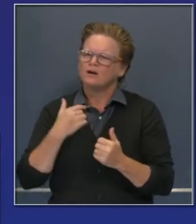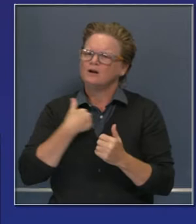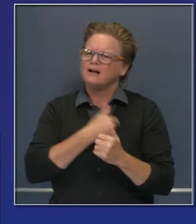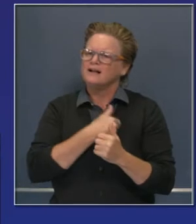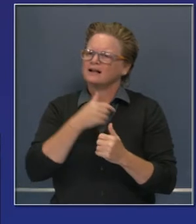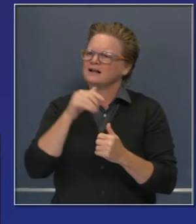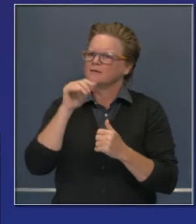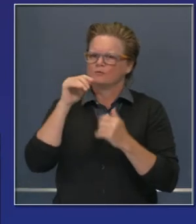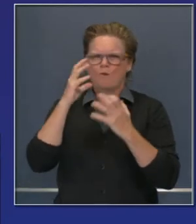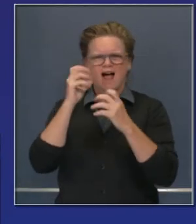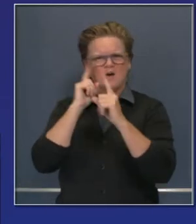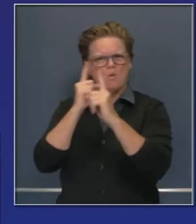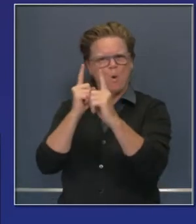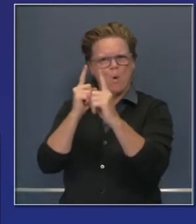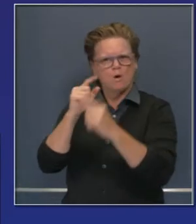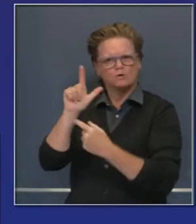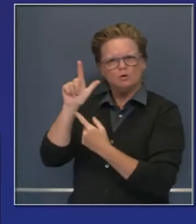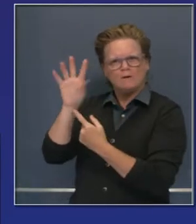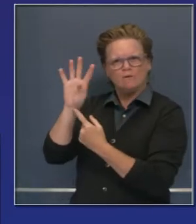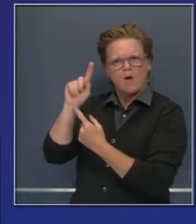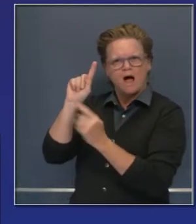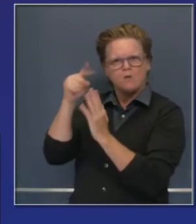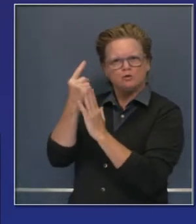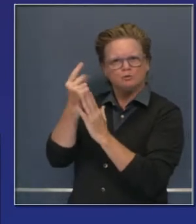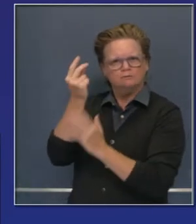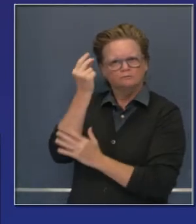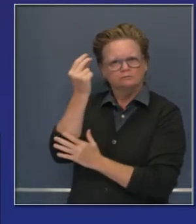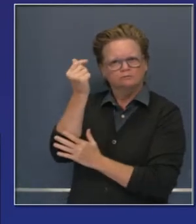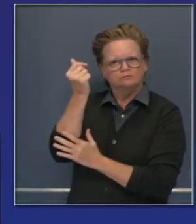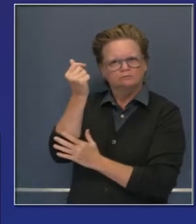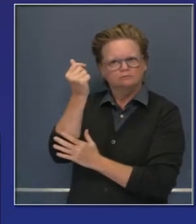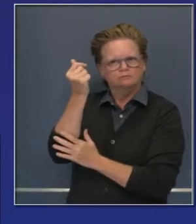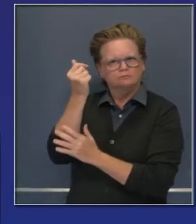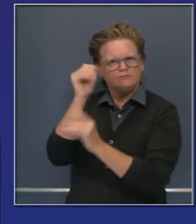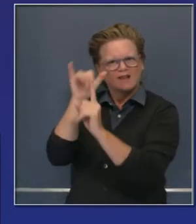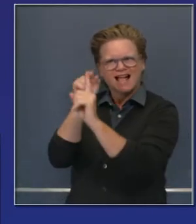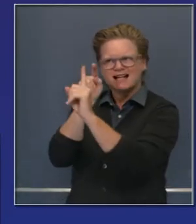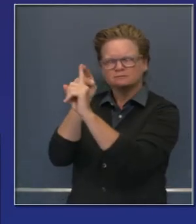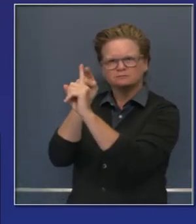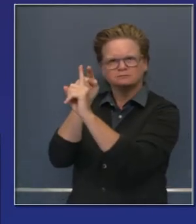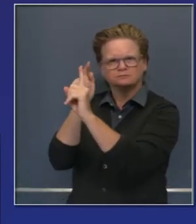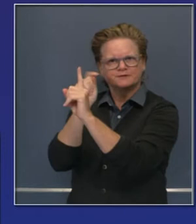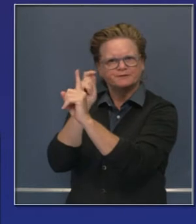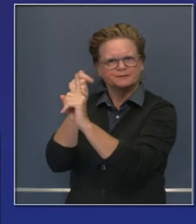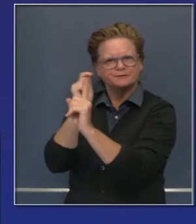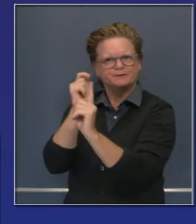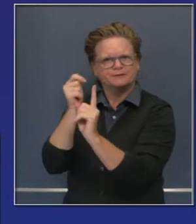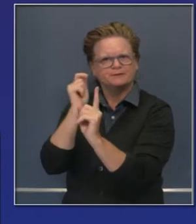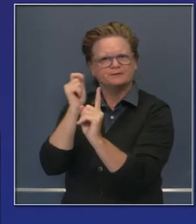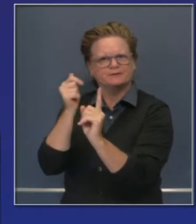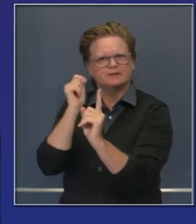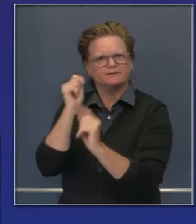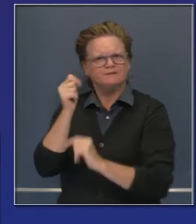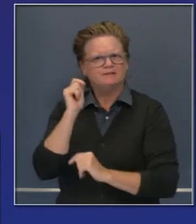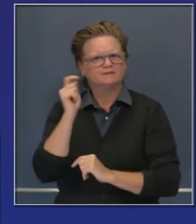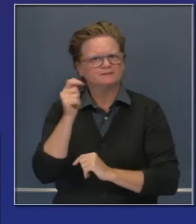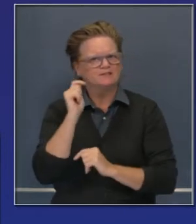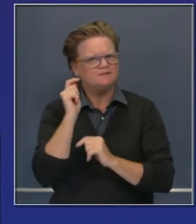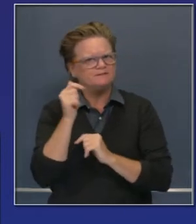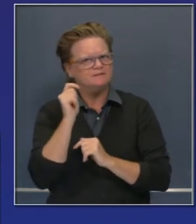mejoría en estas cifras también, particularmente en la cifra de 24 horas como cuestión de principio,